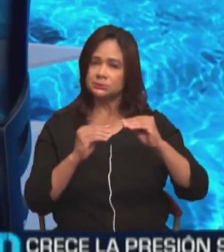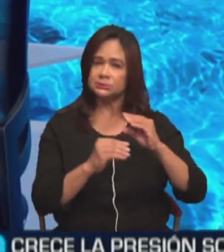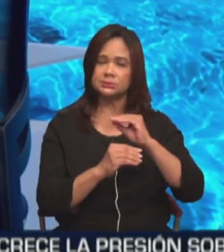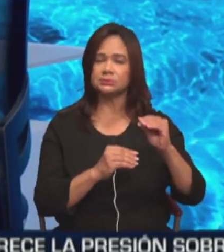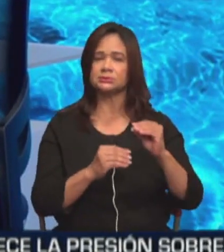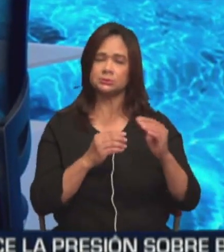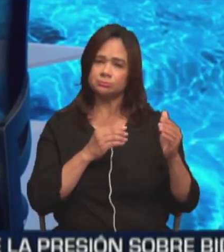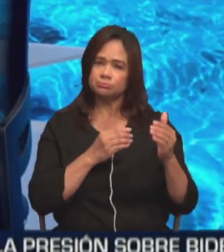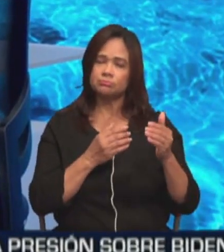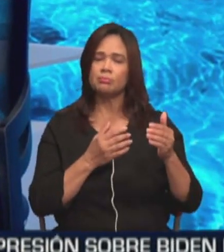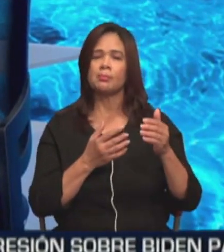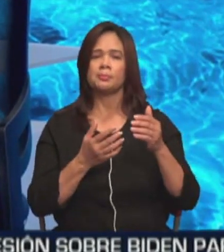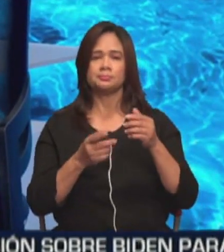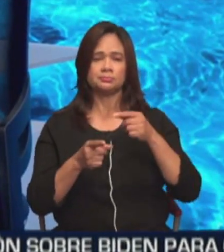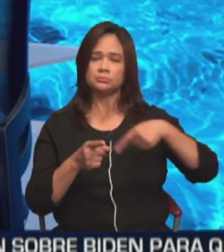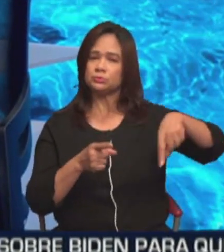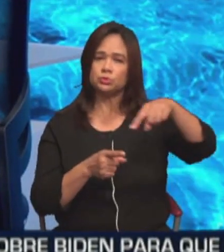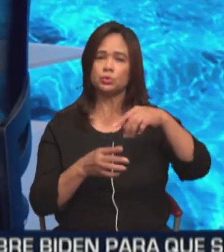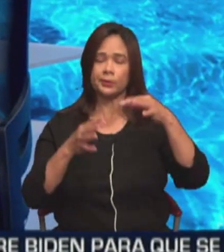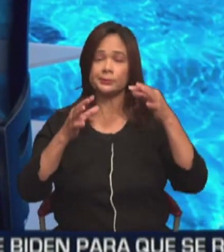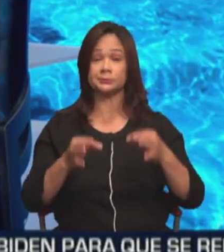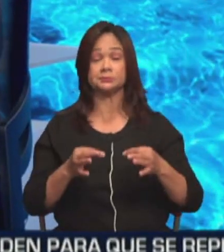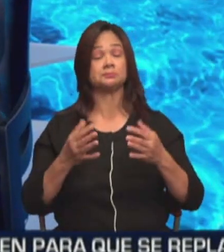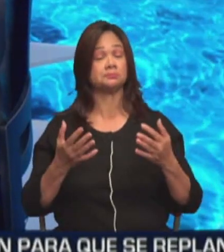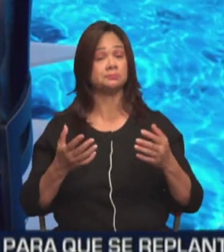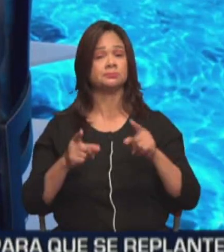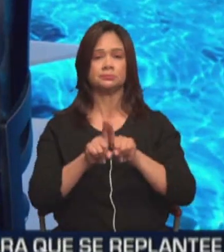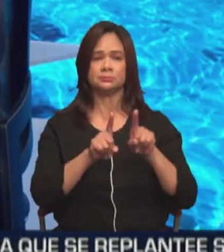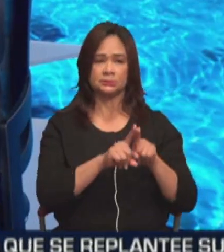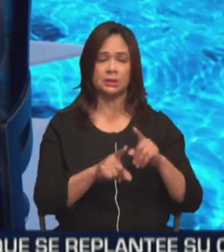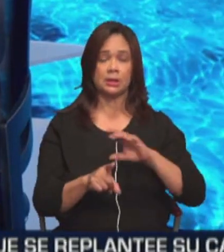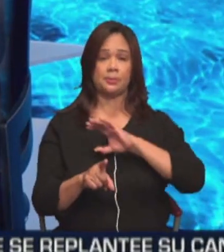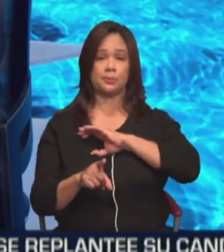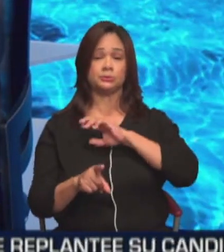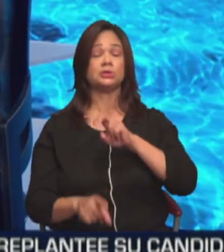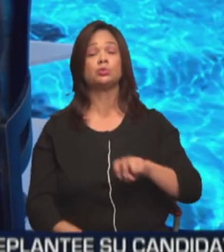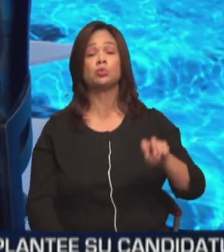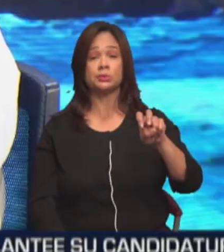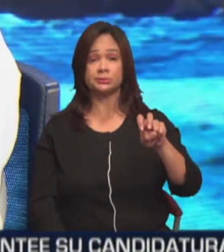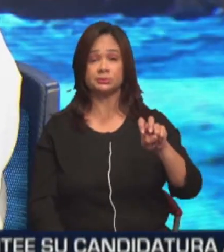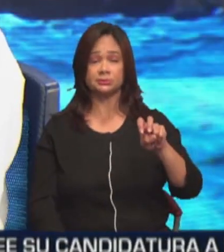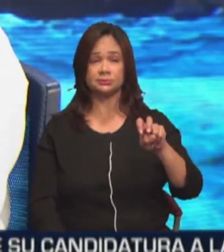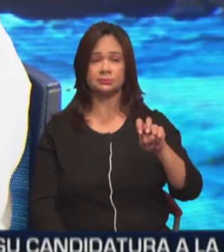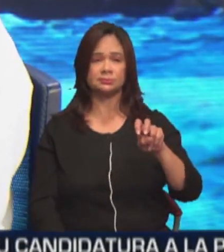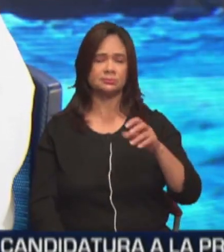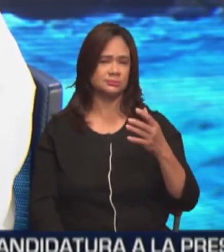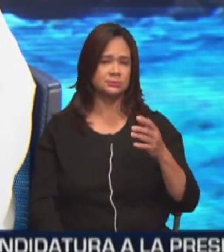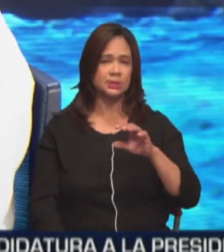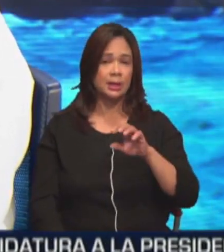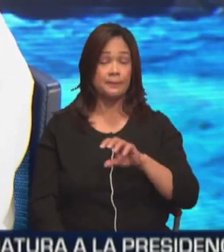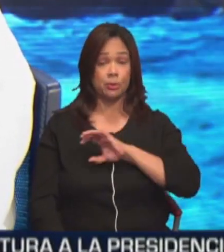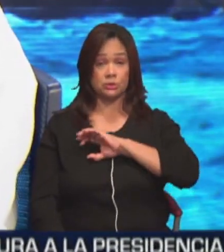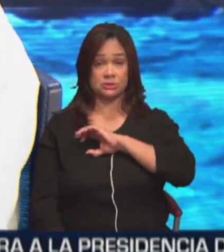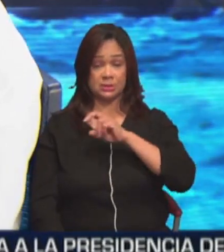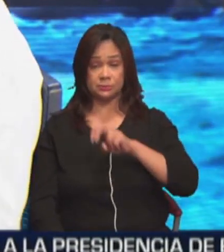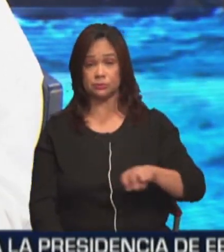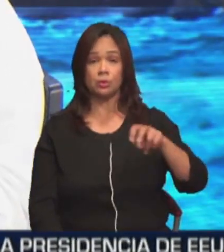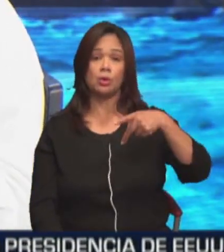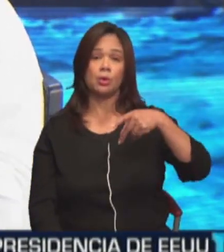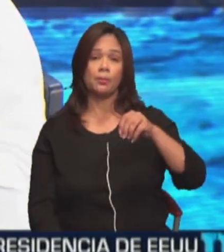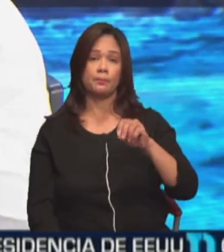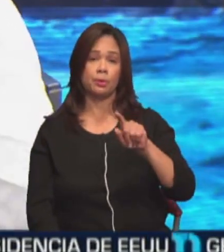los acerca al sector donde ellos han tomado una decisión. Tenemos la policía turística. Con esto de la policía turística PoliTour,